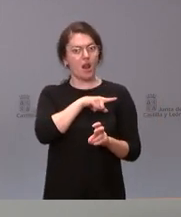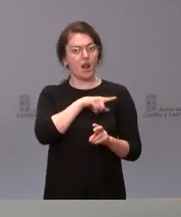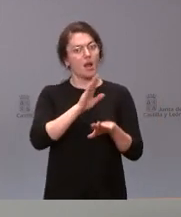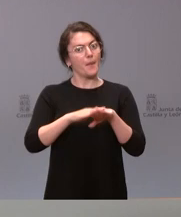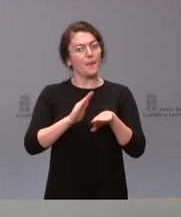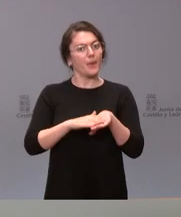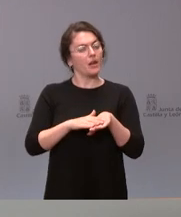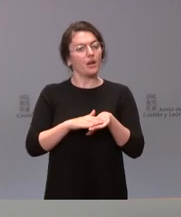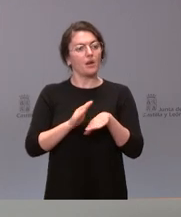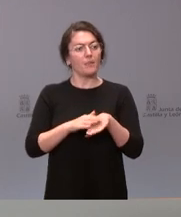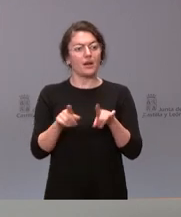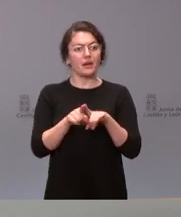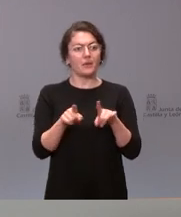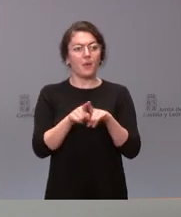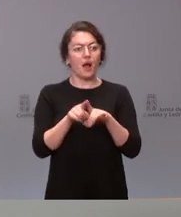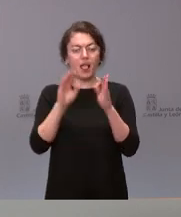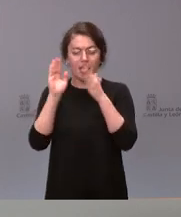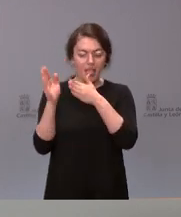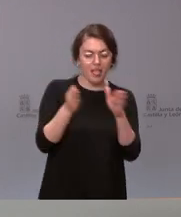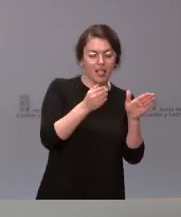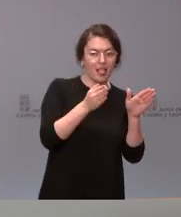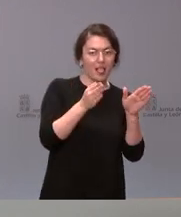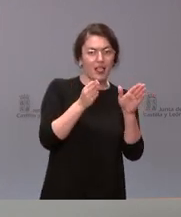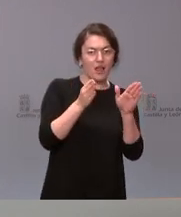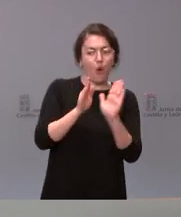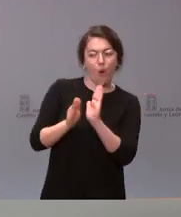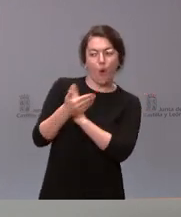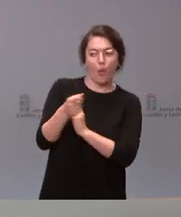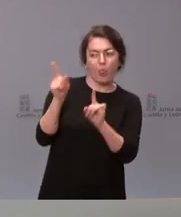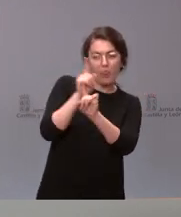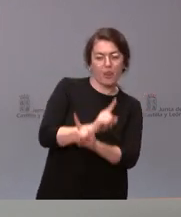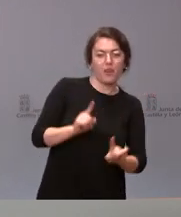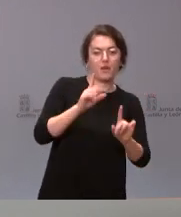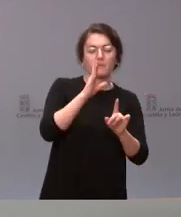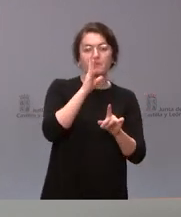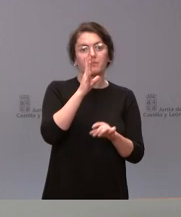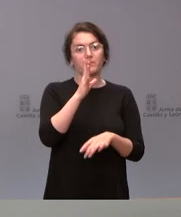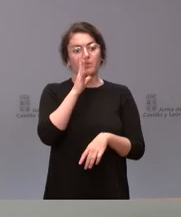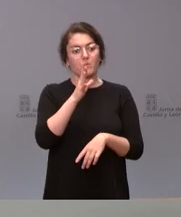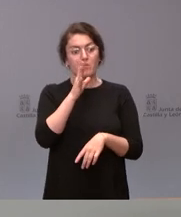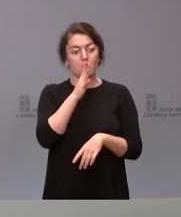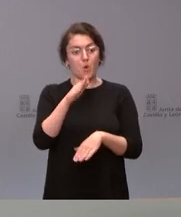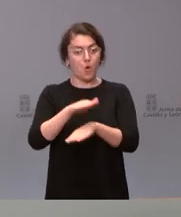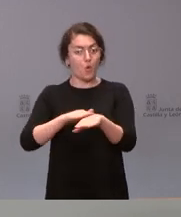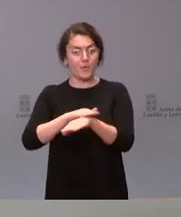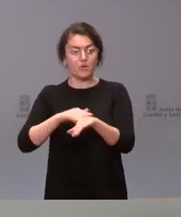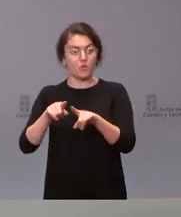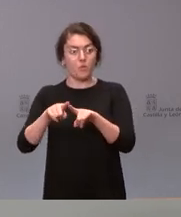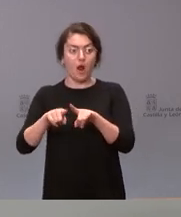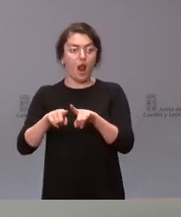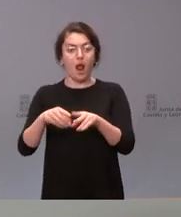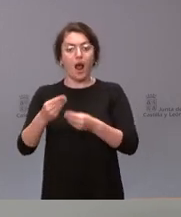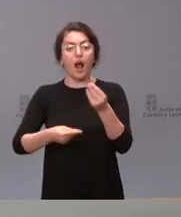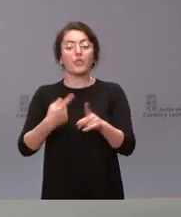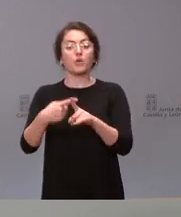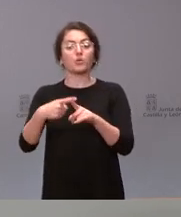ocultar o evitar el día a día de un Gobierno incapaz de tener cuestiones positivas para España. Por tanto,